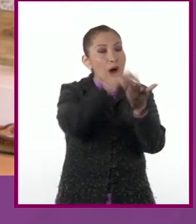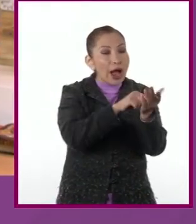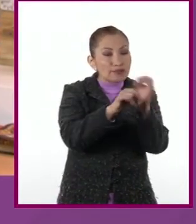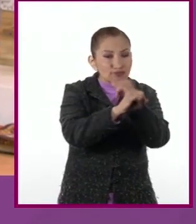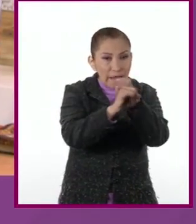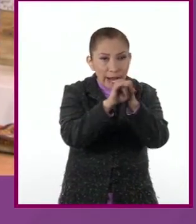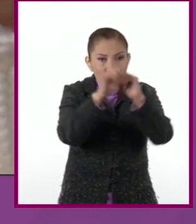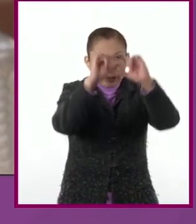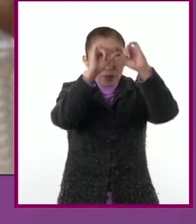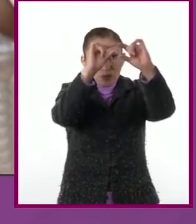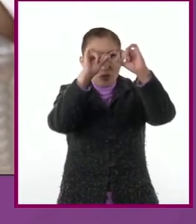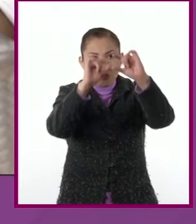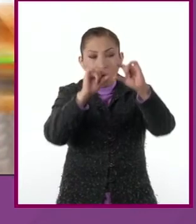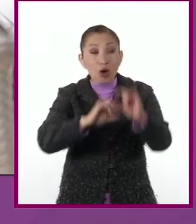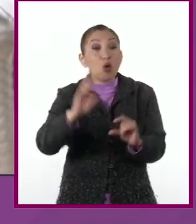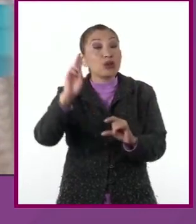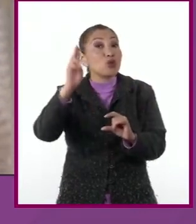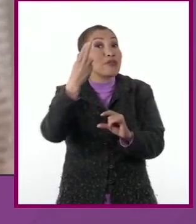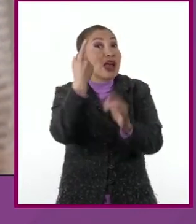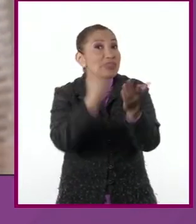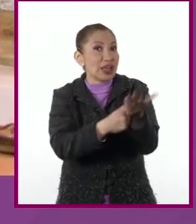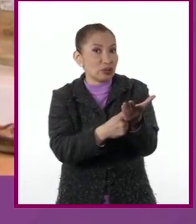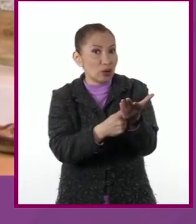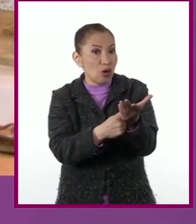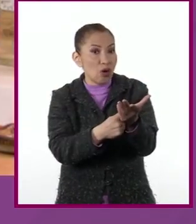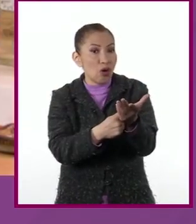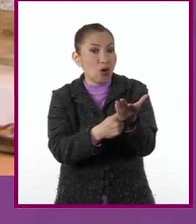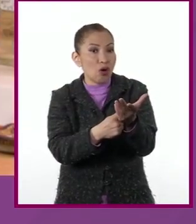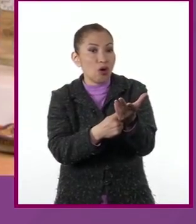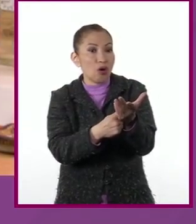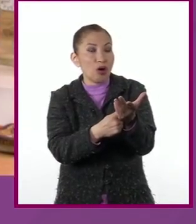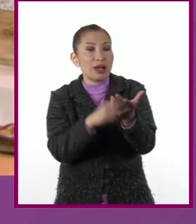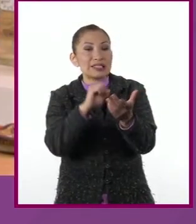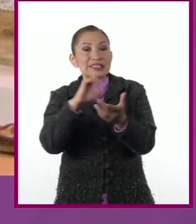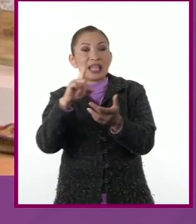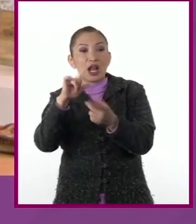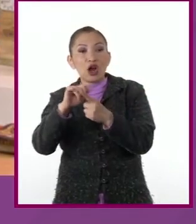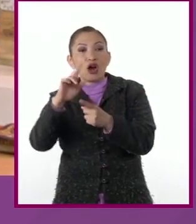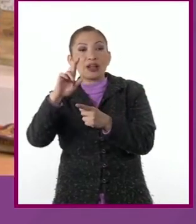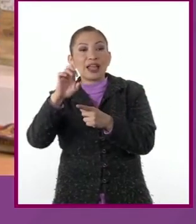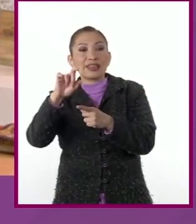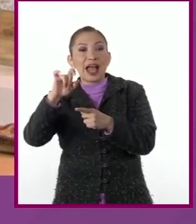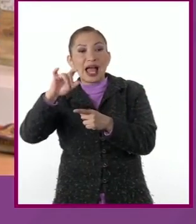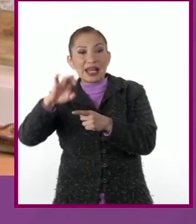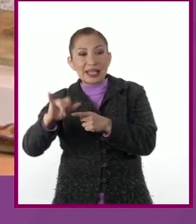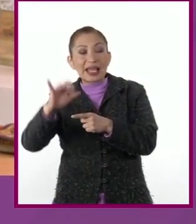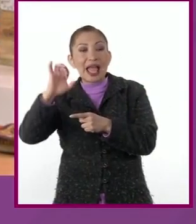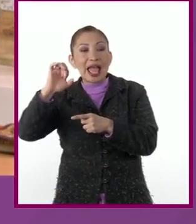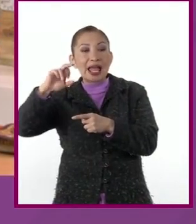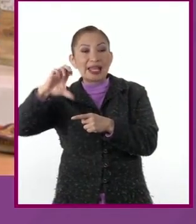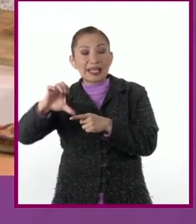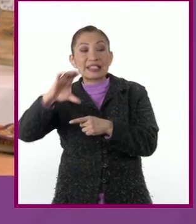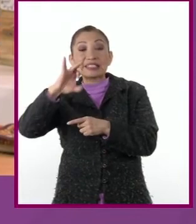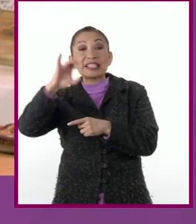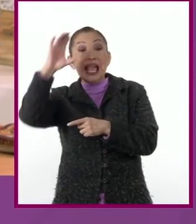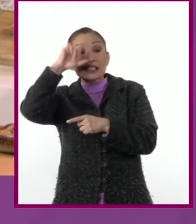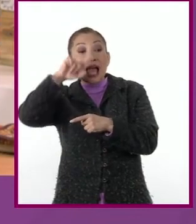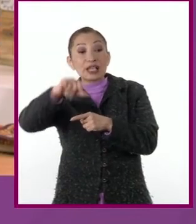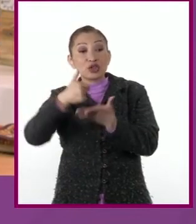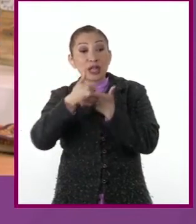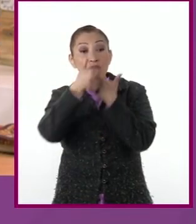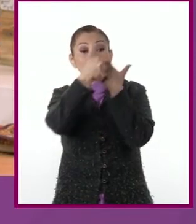académicos, por ejemplo, cielo, ridálic, eric y ciencia, pues estos